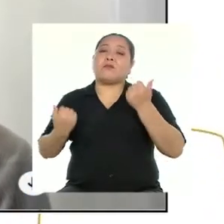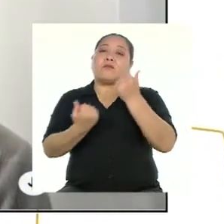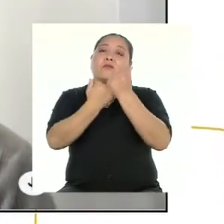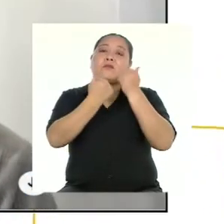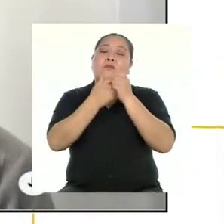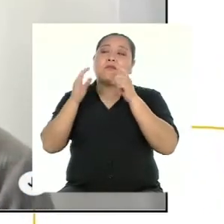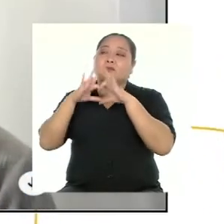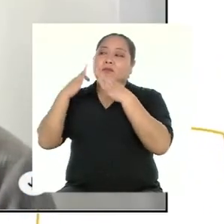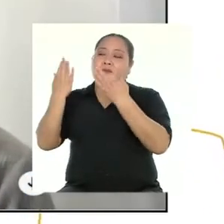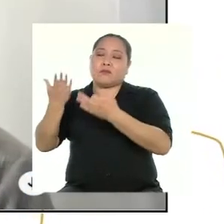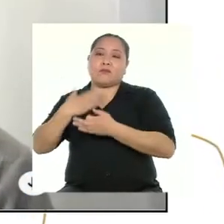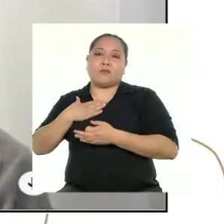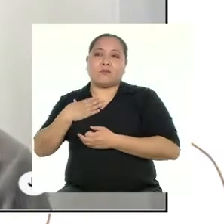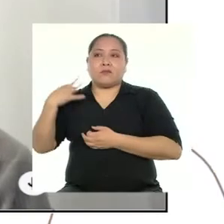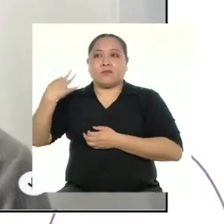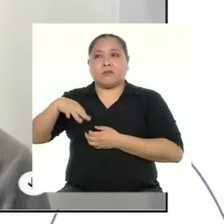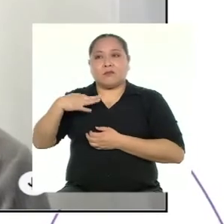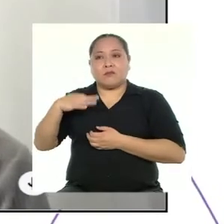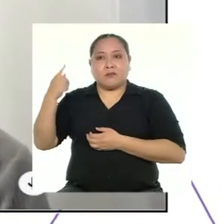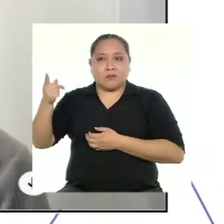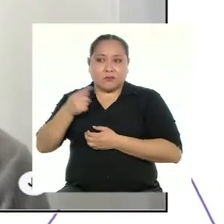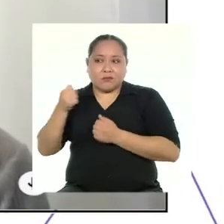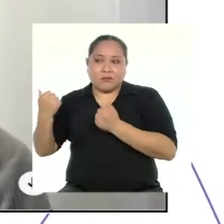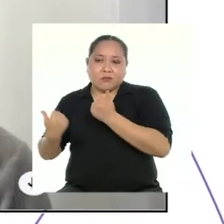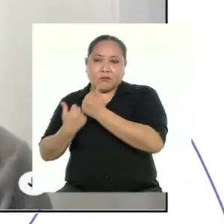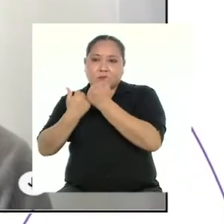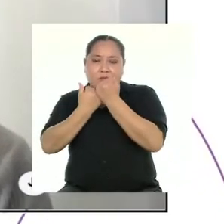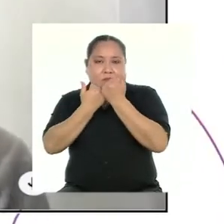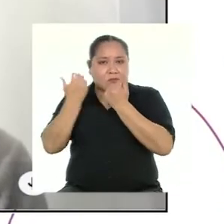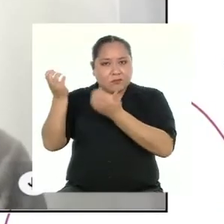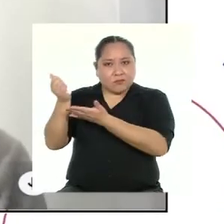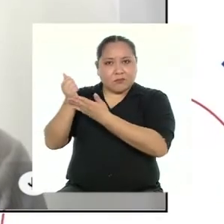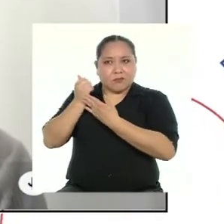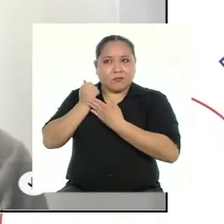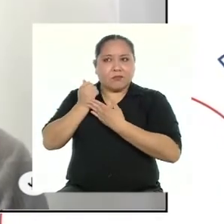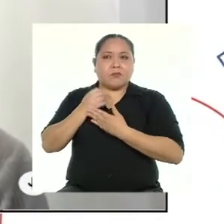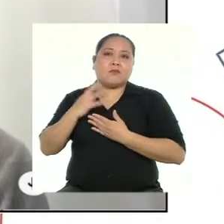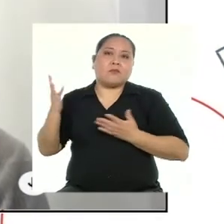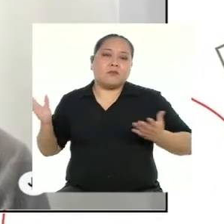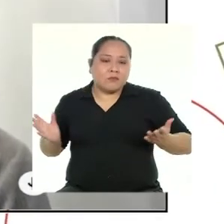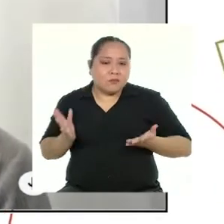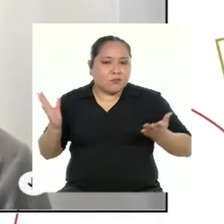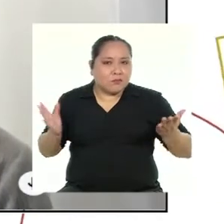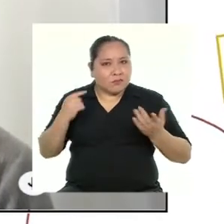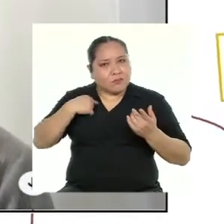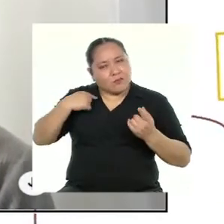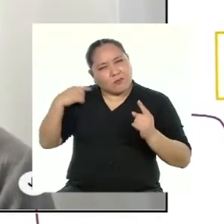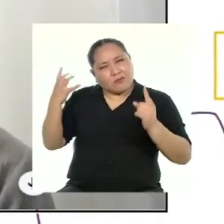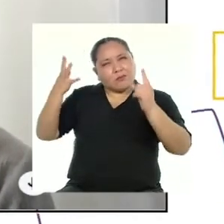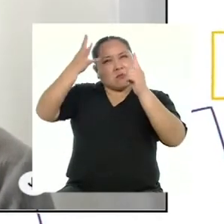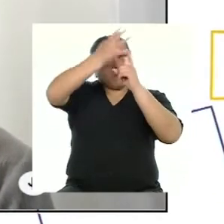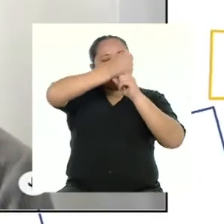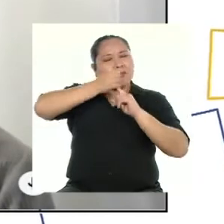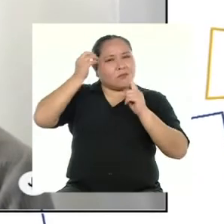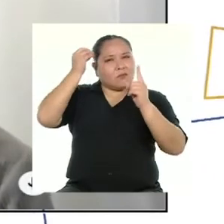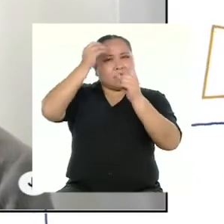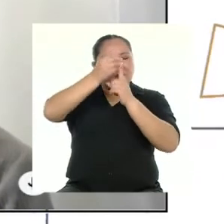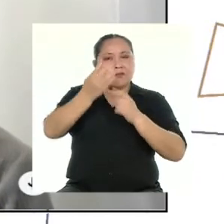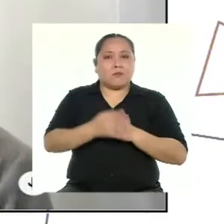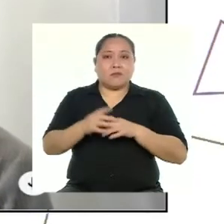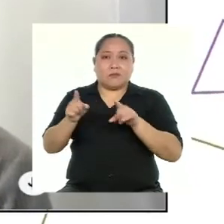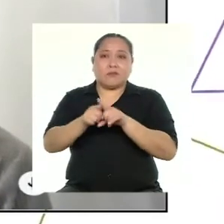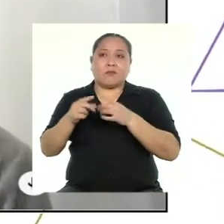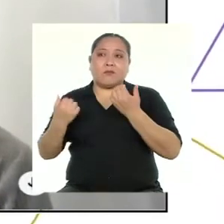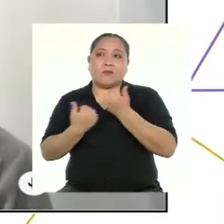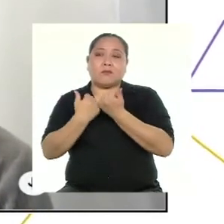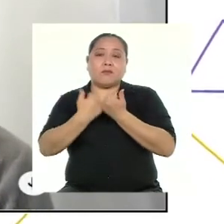de mis familiares, que siempre estarán ahí para ayudarme y darme fuerzas para lograr mis objetivos. También cuento